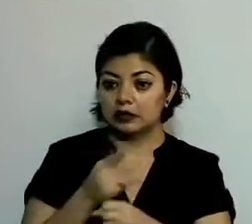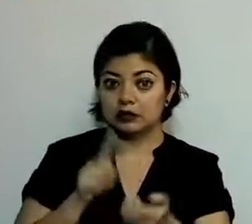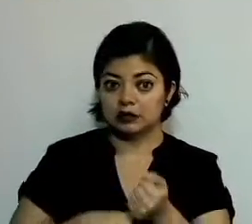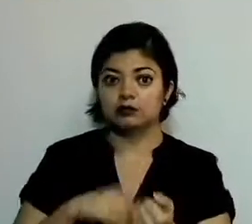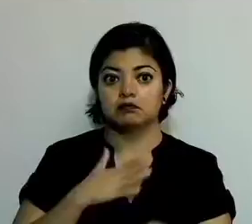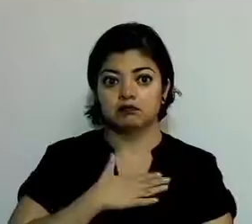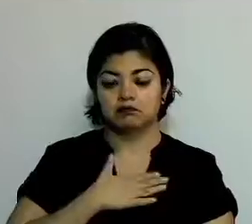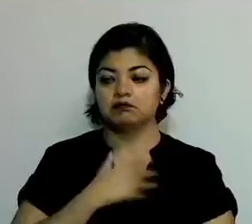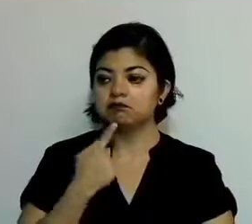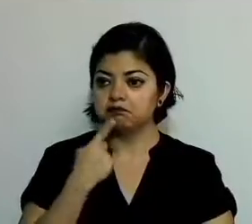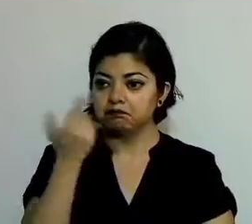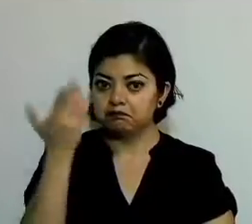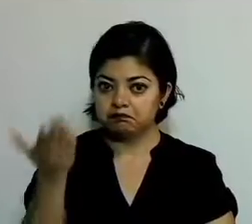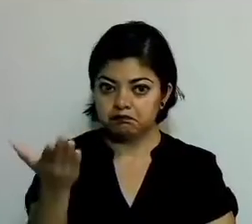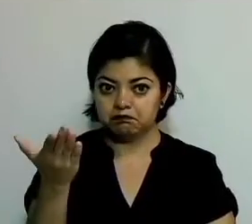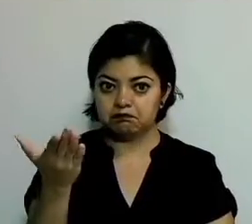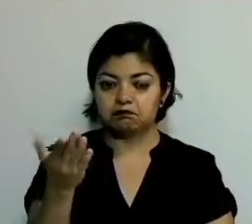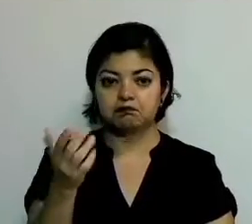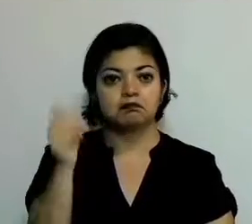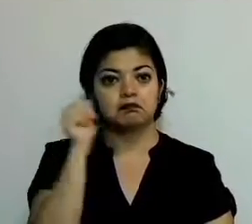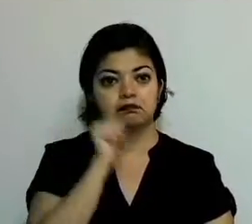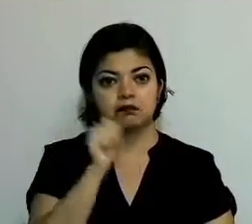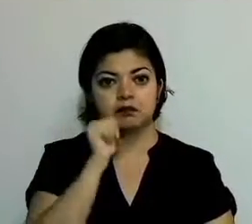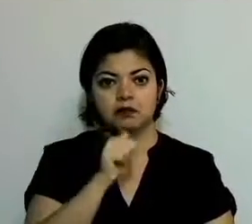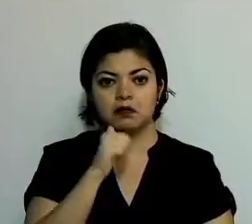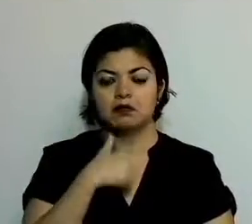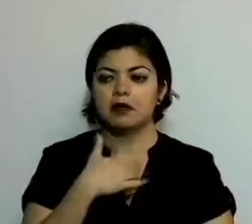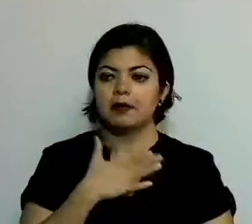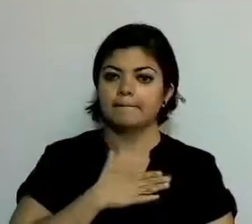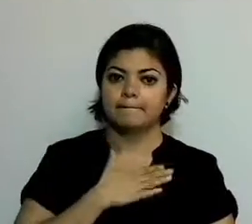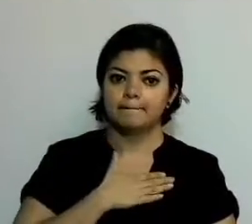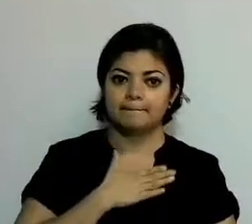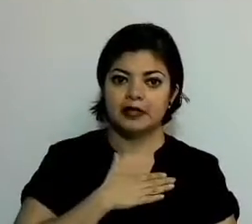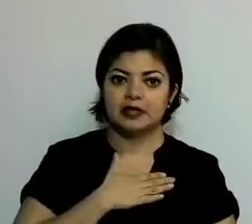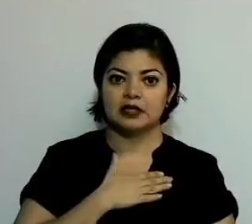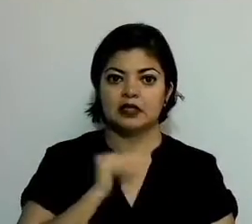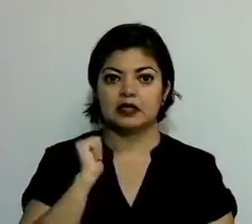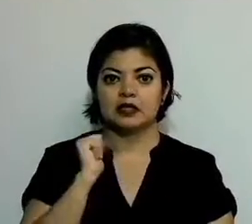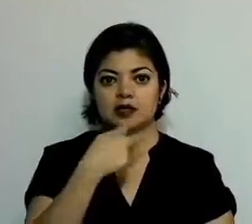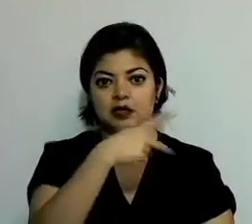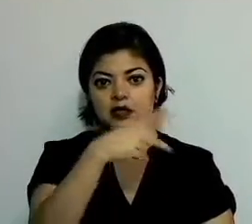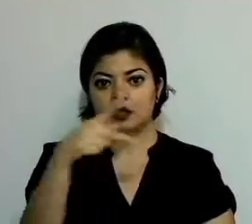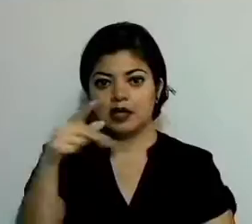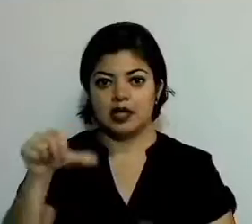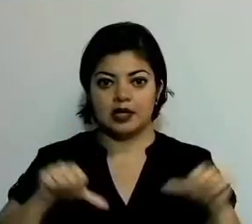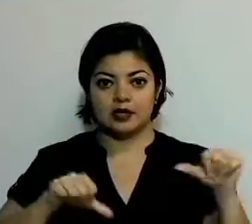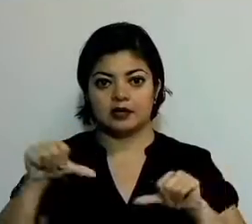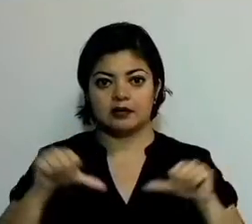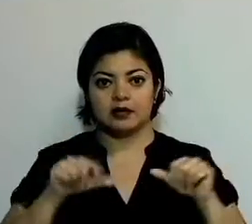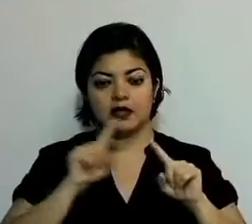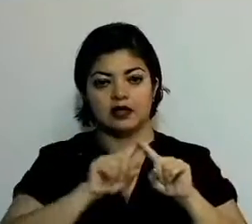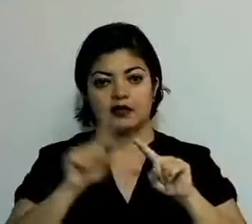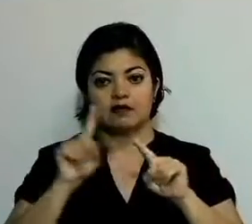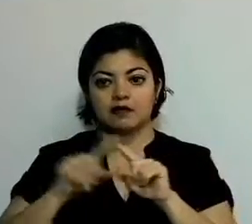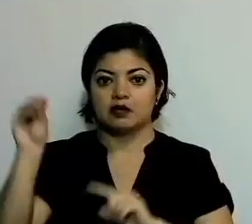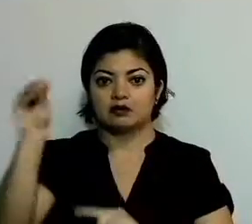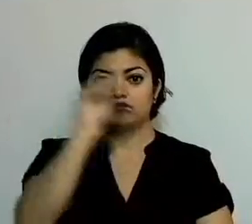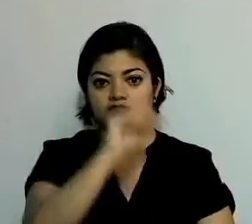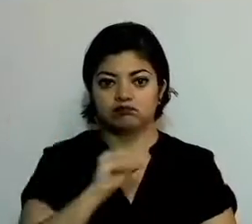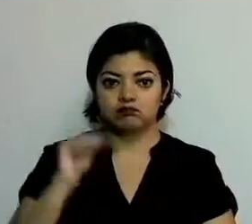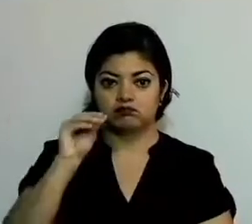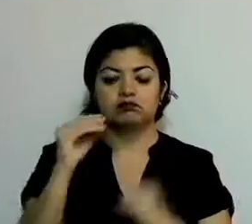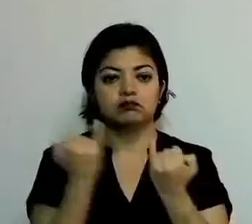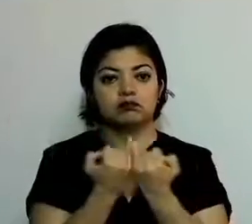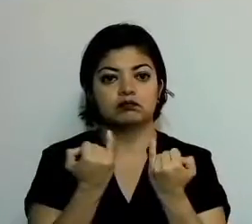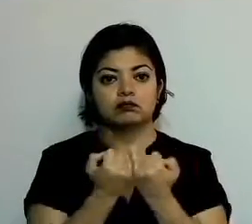le digo que siempre he estado al pendiente de sus actividades desarrolladas en diferentes giras, tales como